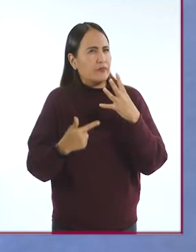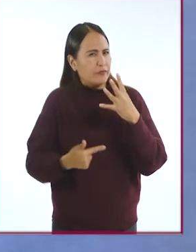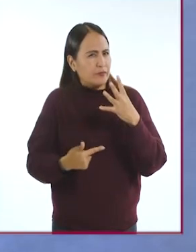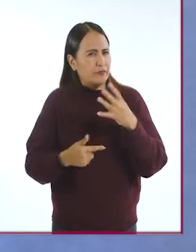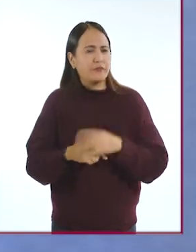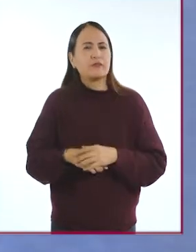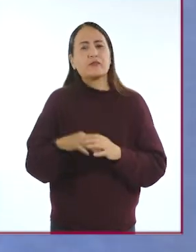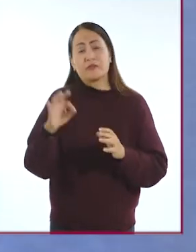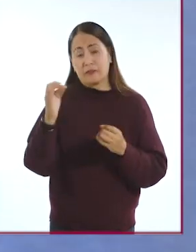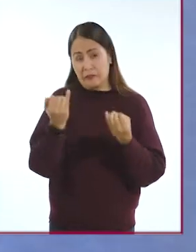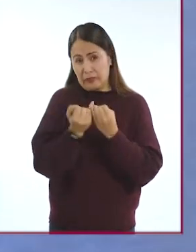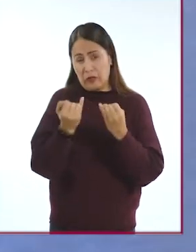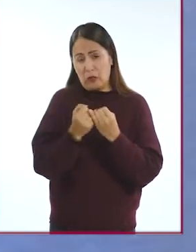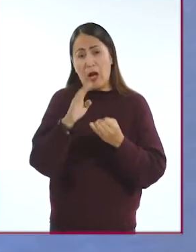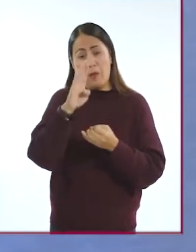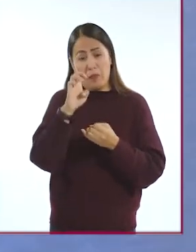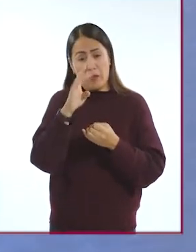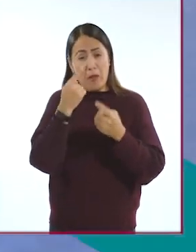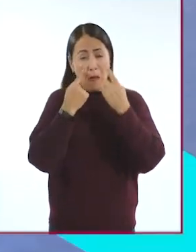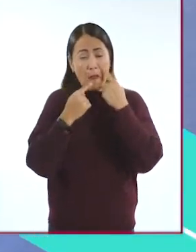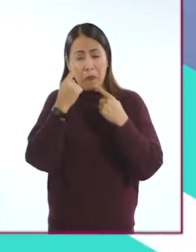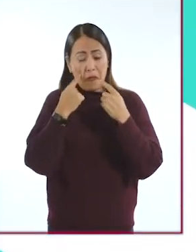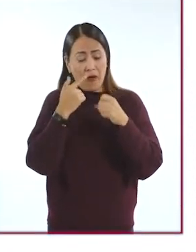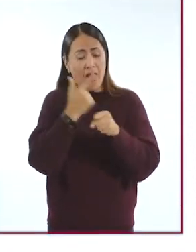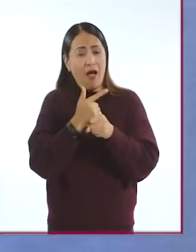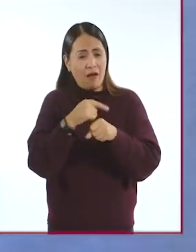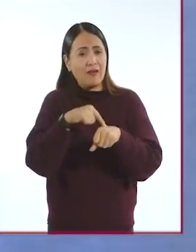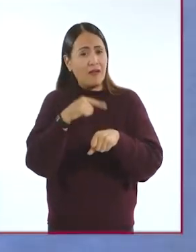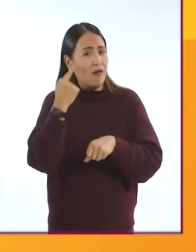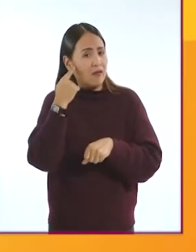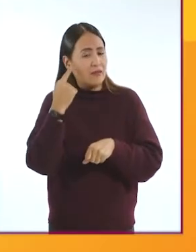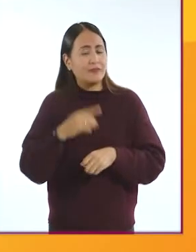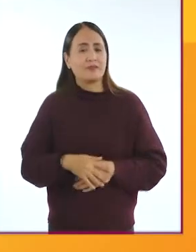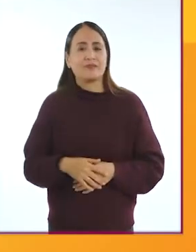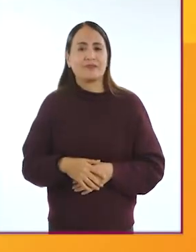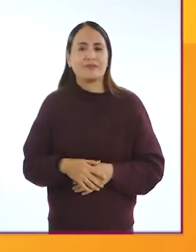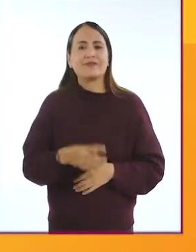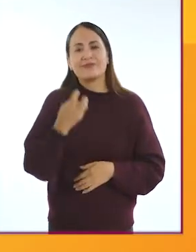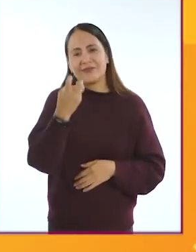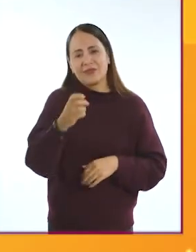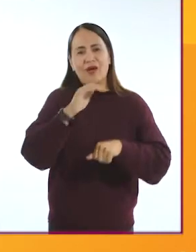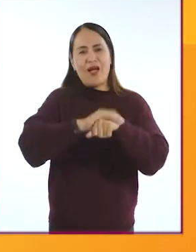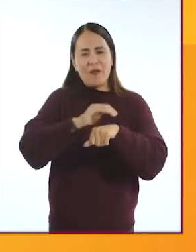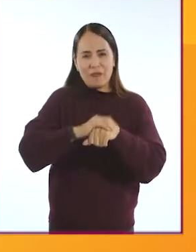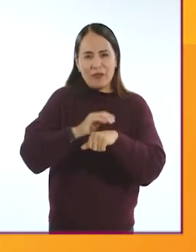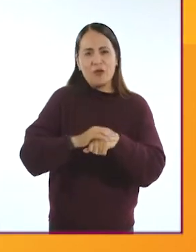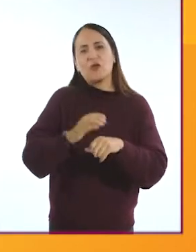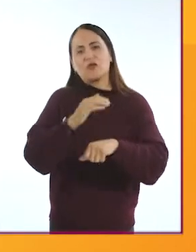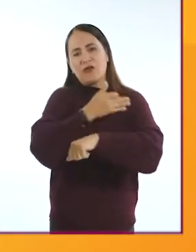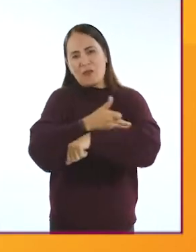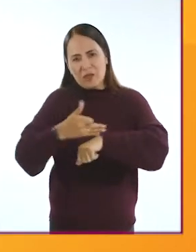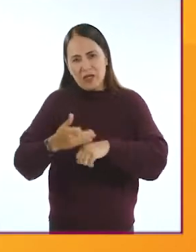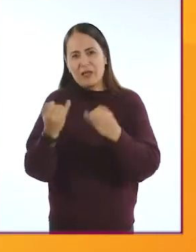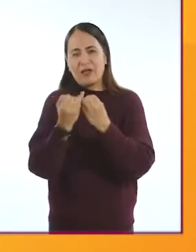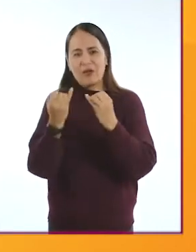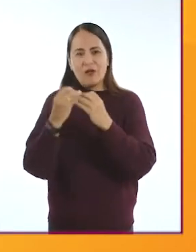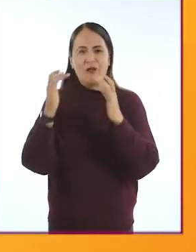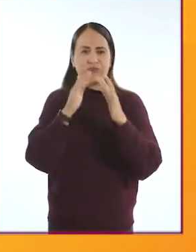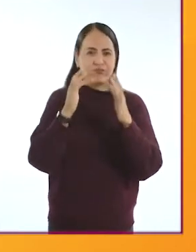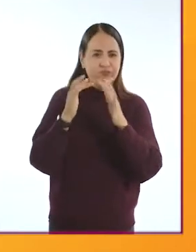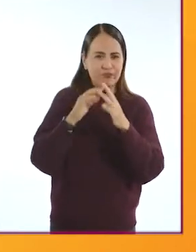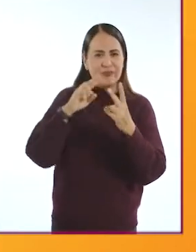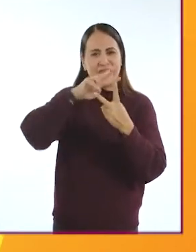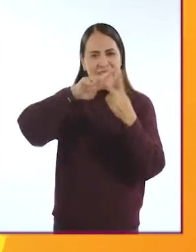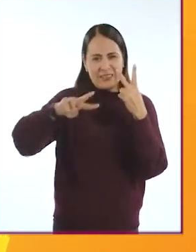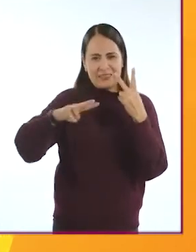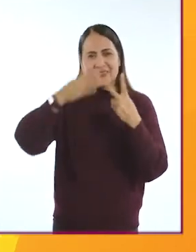mencionamos, incluyendo el llanto de un bebé. Recuerda comentar esta información con tus amigos, familiares y en redes sociales